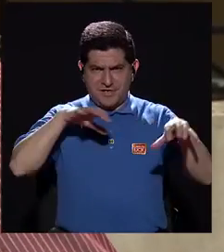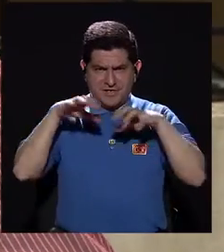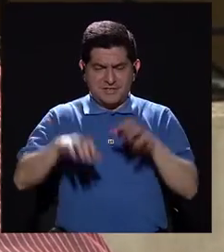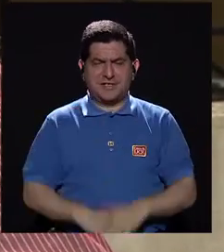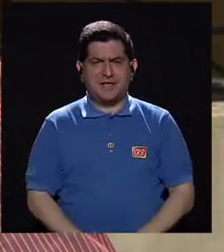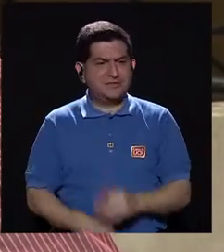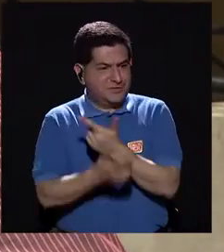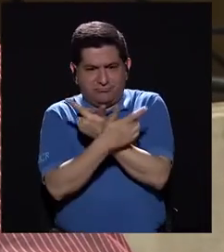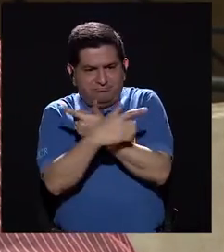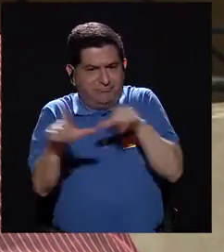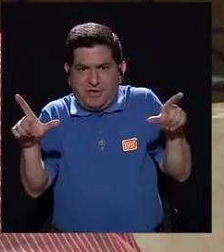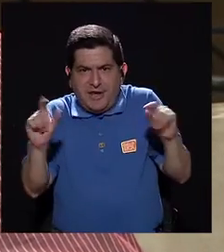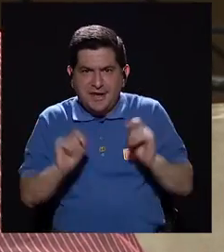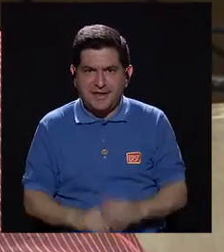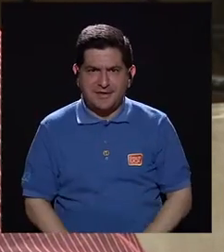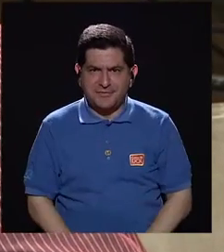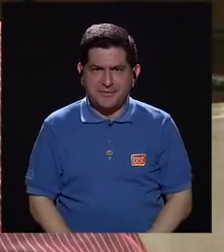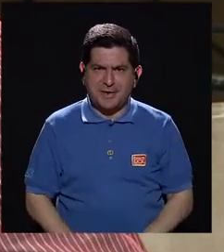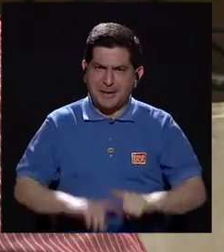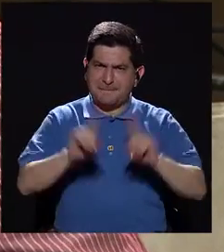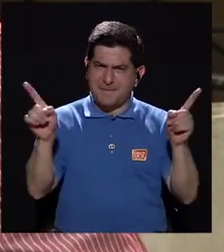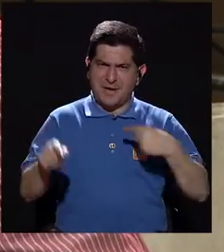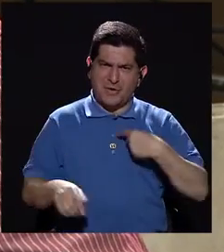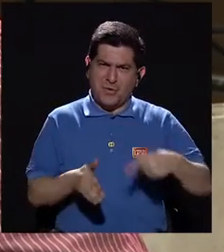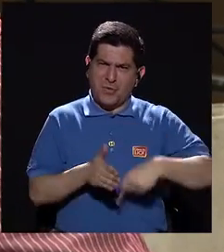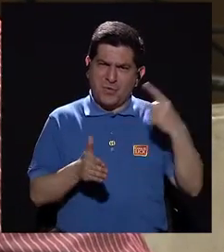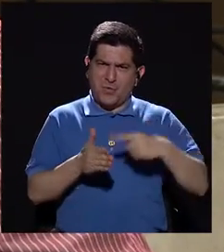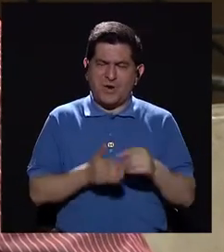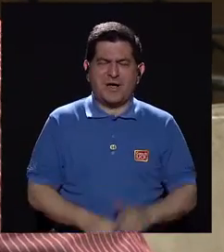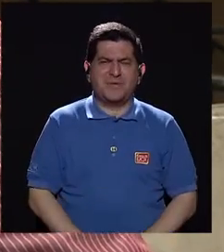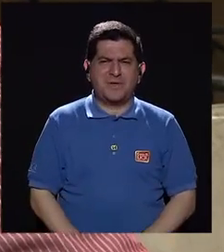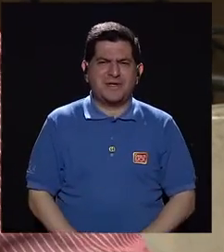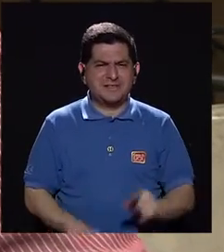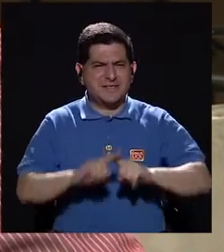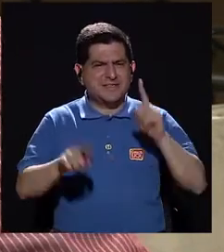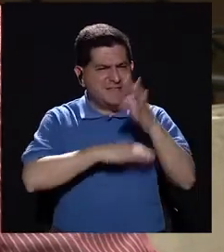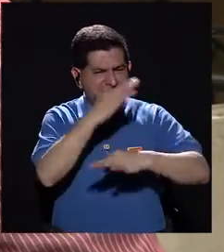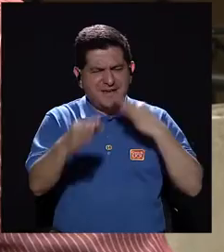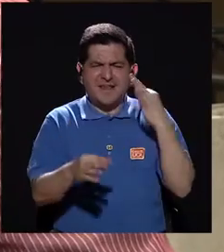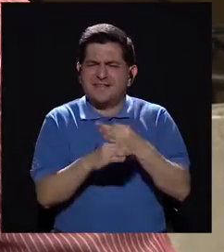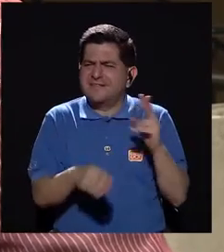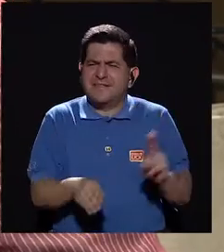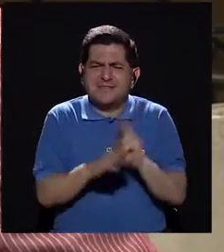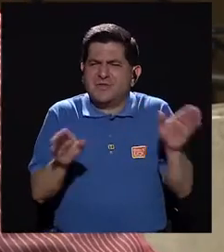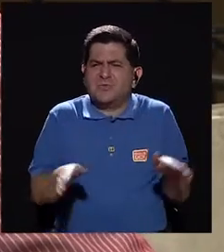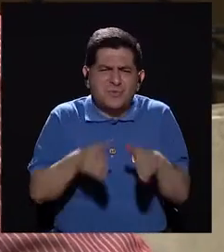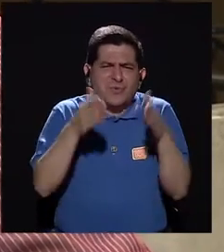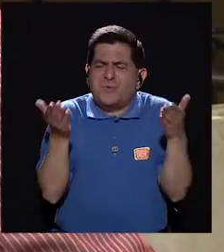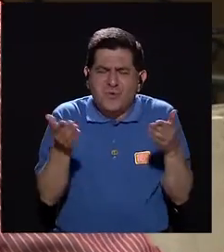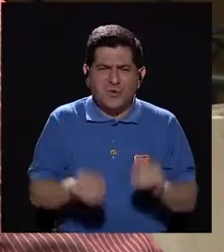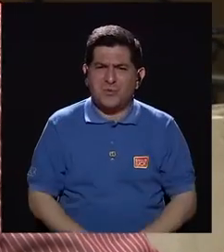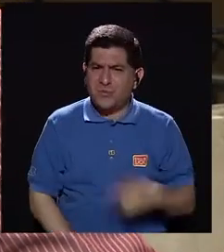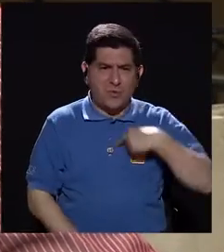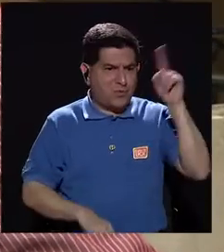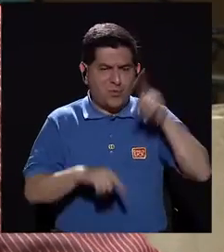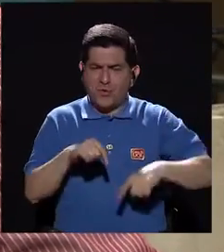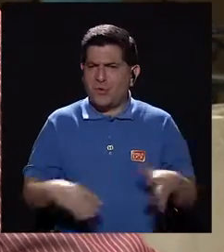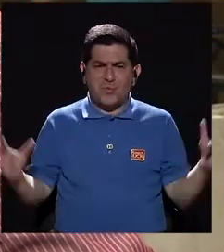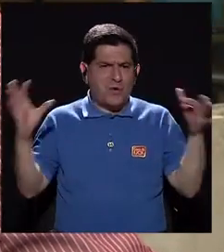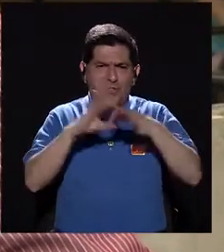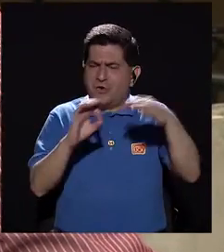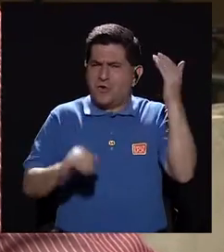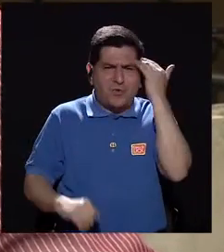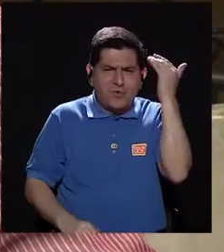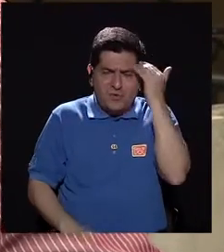es un acto bastante esporádico. ¿Cómo es eso de que uno a veces se puede reír con ja y otras con ja? Si uno realmente no puede hacer la